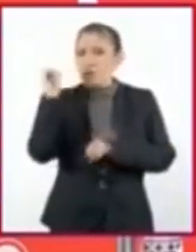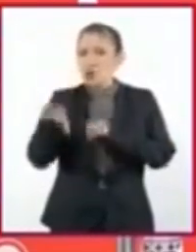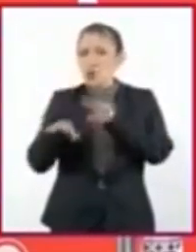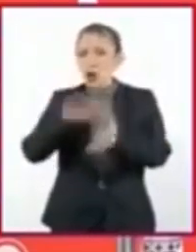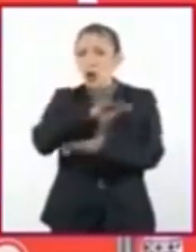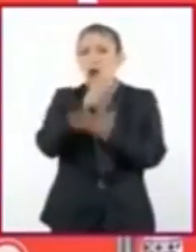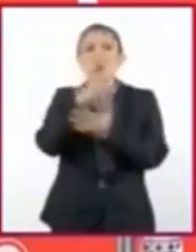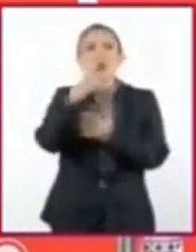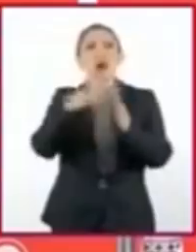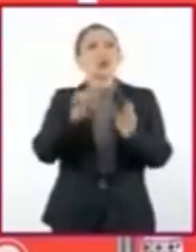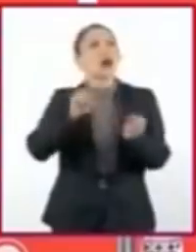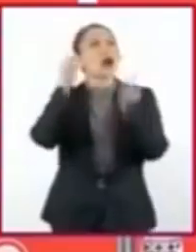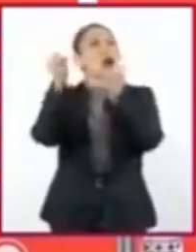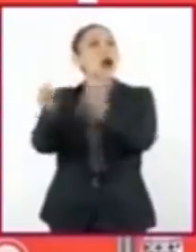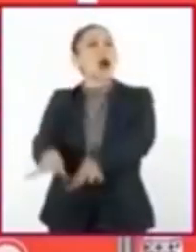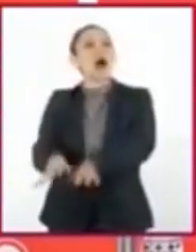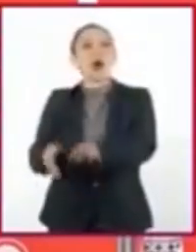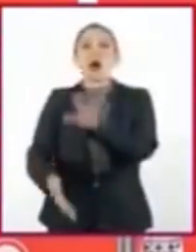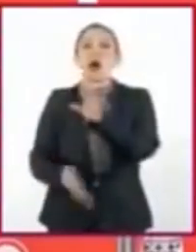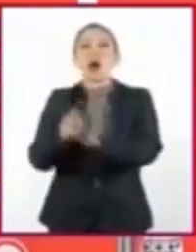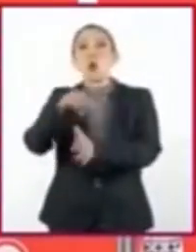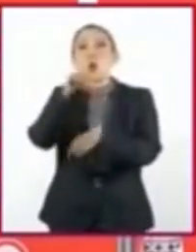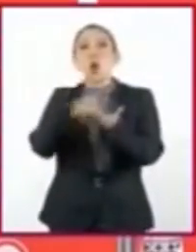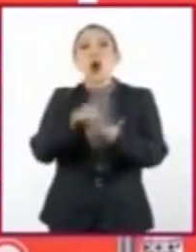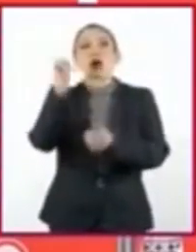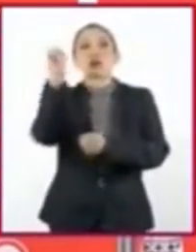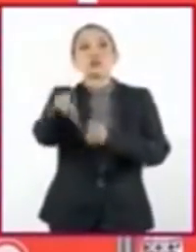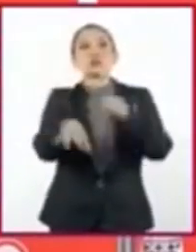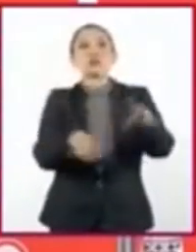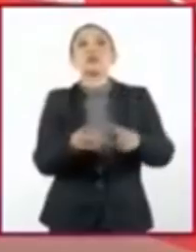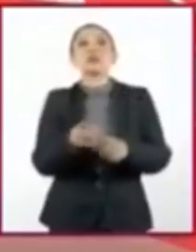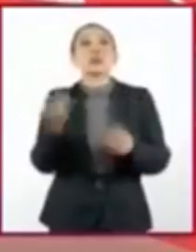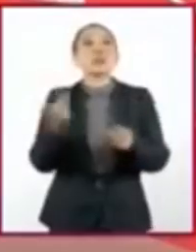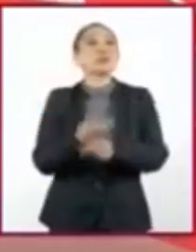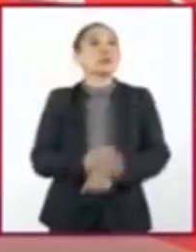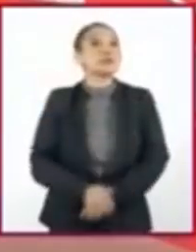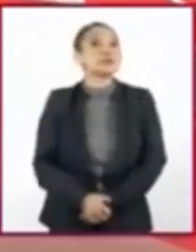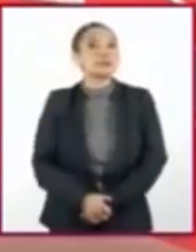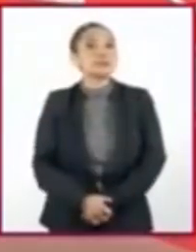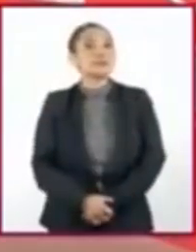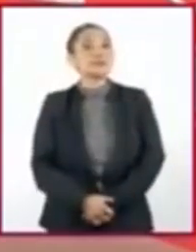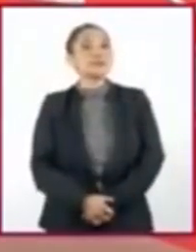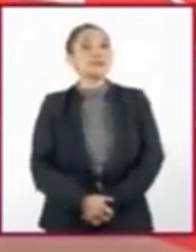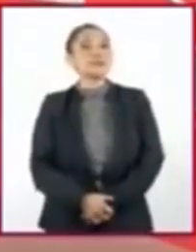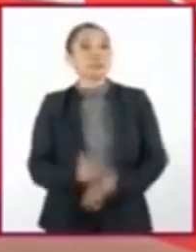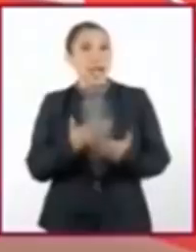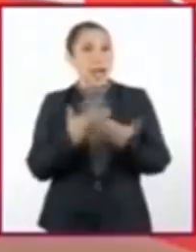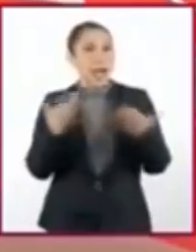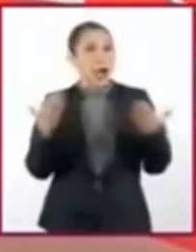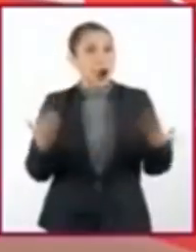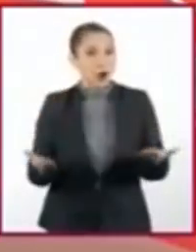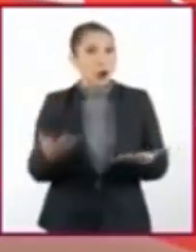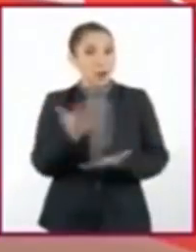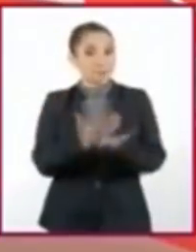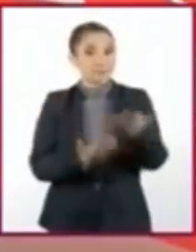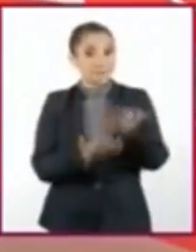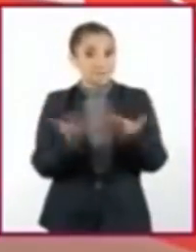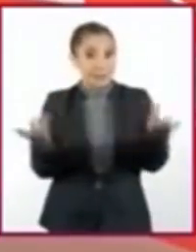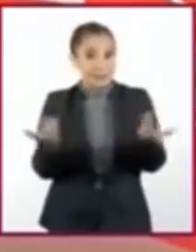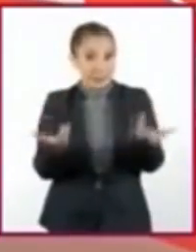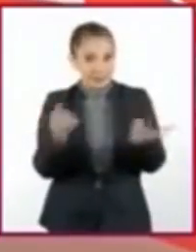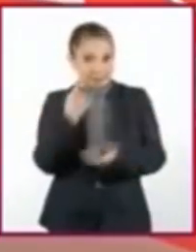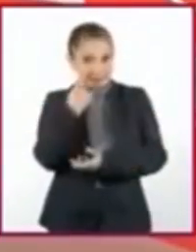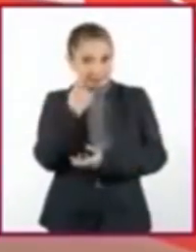genera en su casa y que termina en diferentes ecosistemas? Llegó la hora de poner manos a la obra.